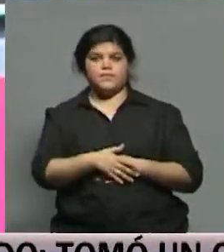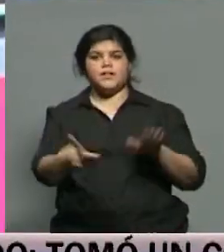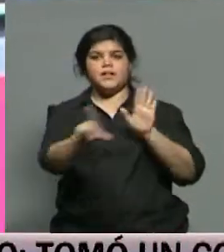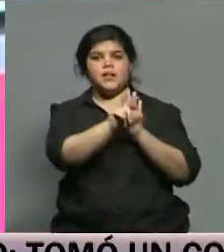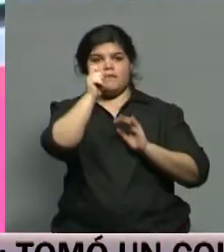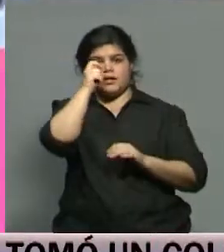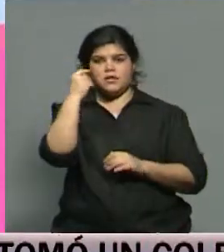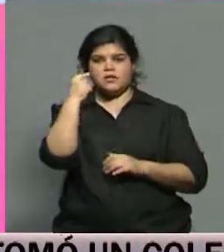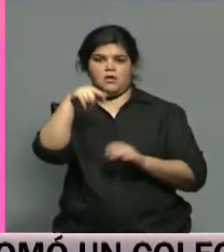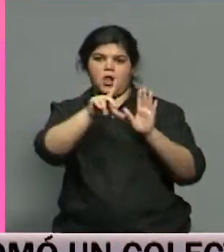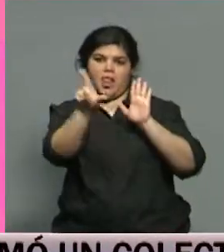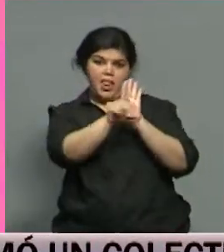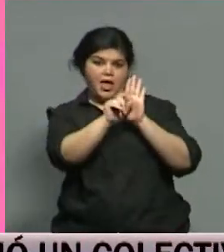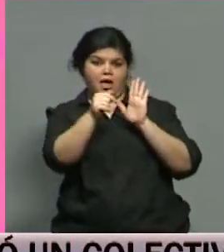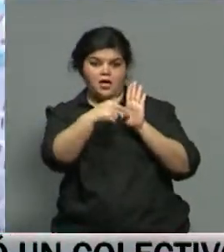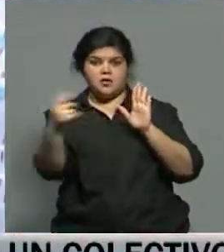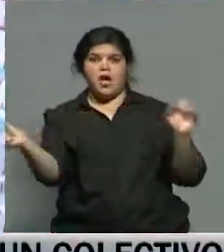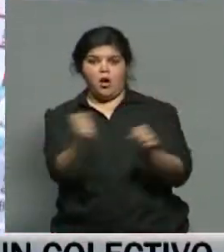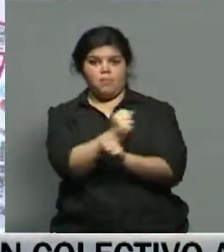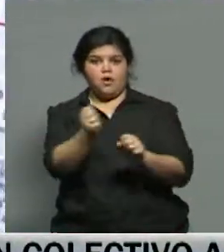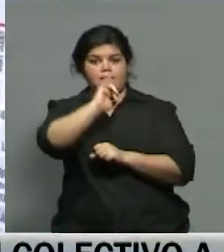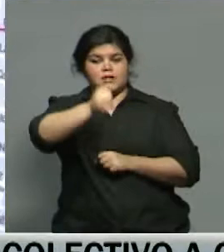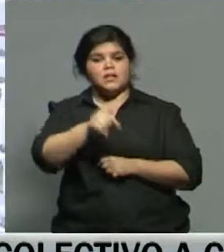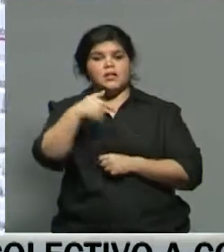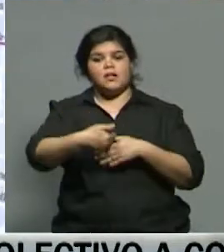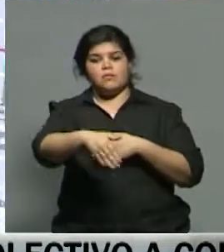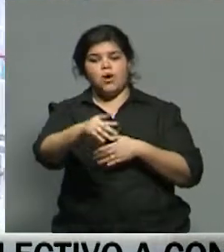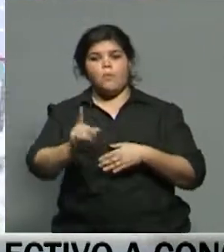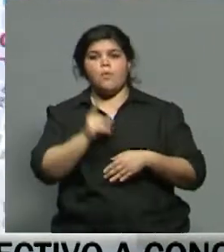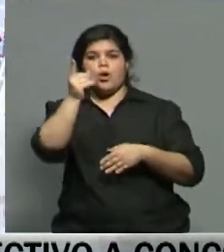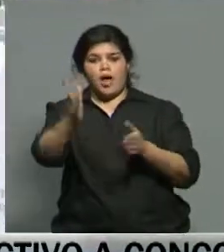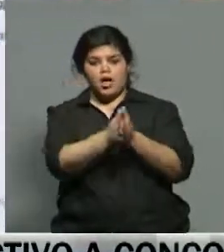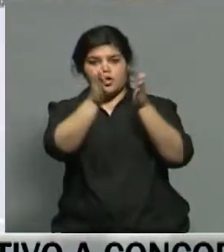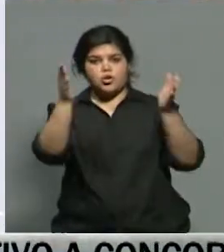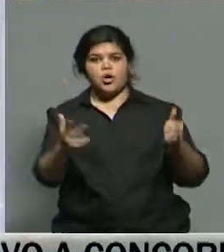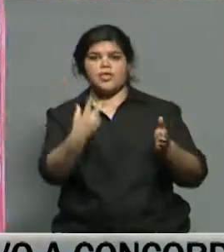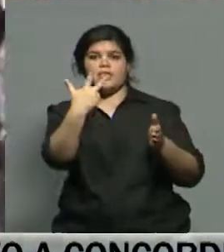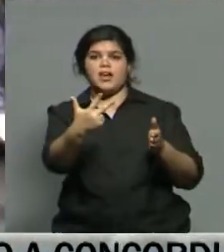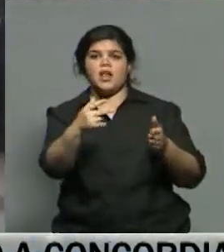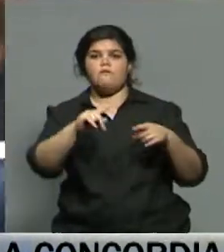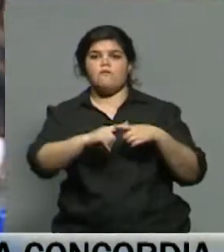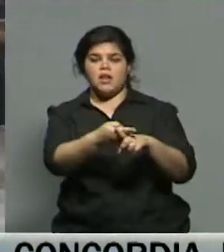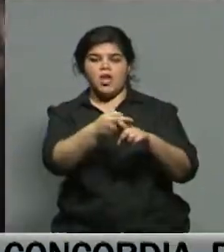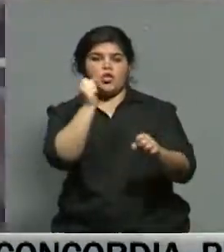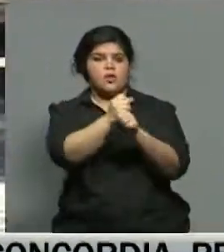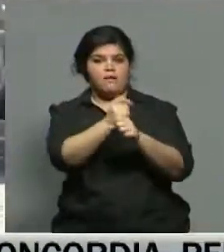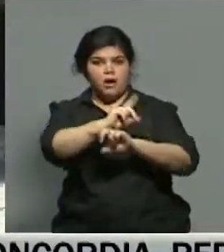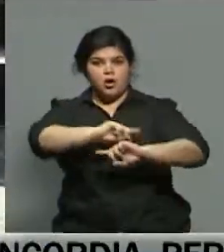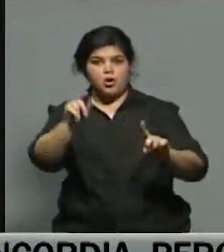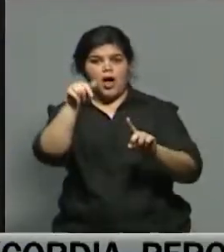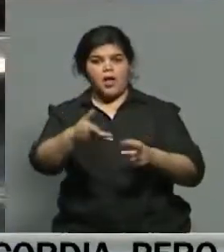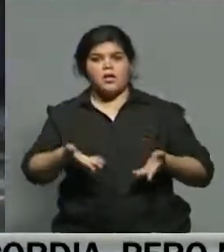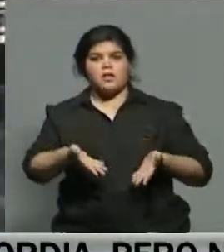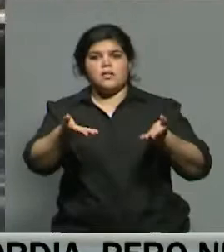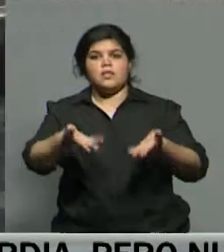.399, indica que se van a poder fijar anualmente hasta tres días feriados o no laborables destinados a promover la